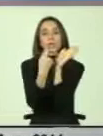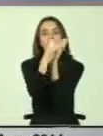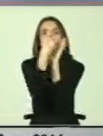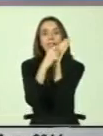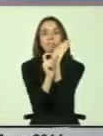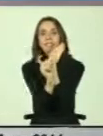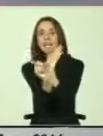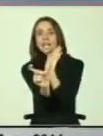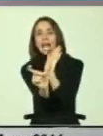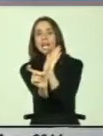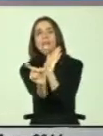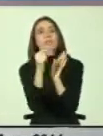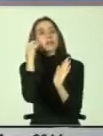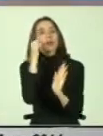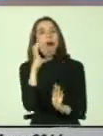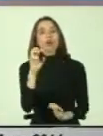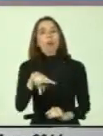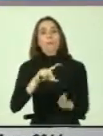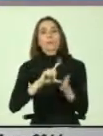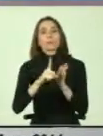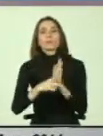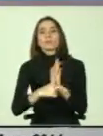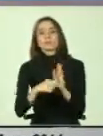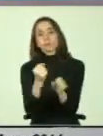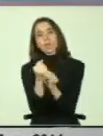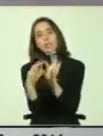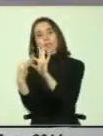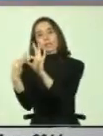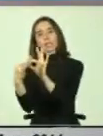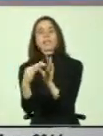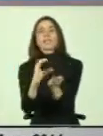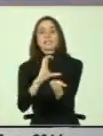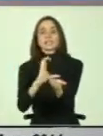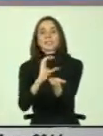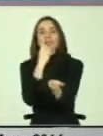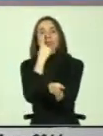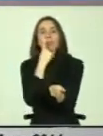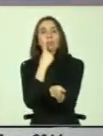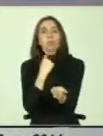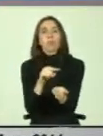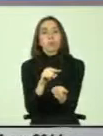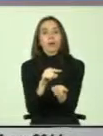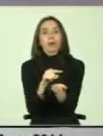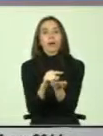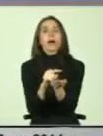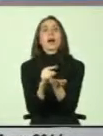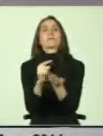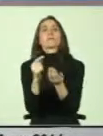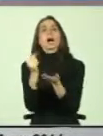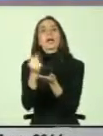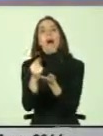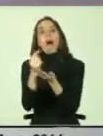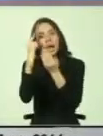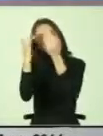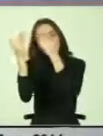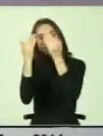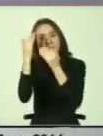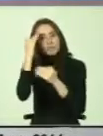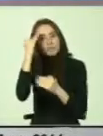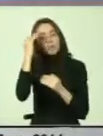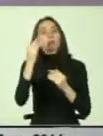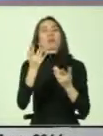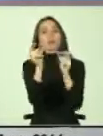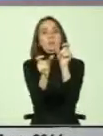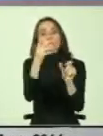de discapacidad por las compines, trabajar con ellos. Centros pilotos para el tratamiento de salud mental, vinculado a Alzheimer,